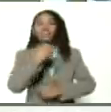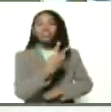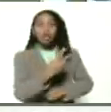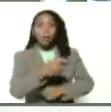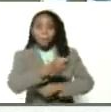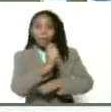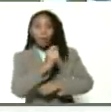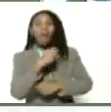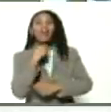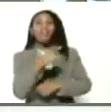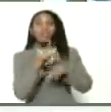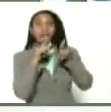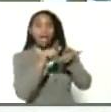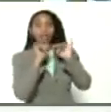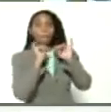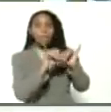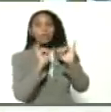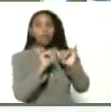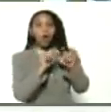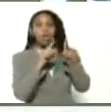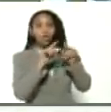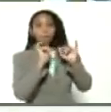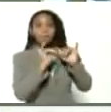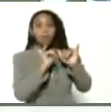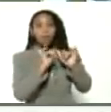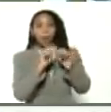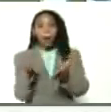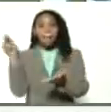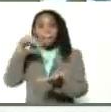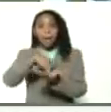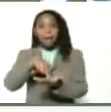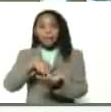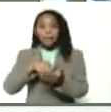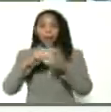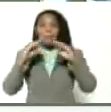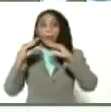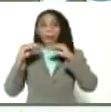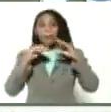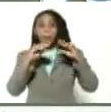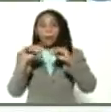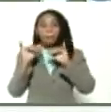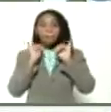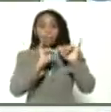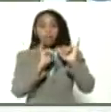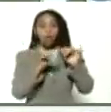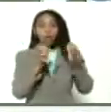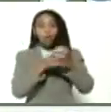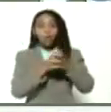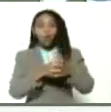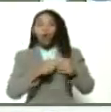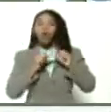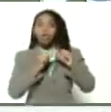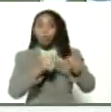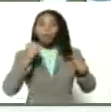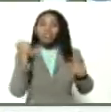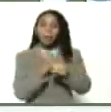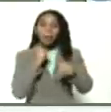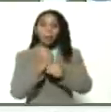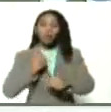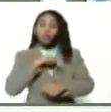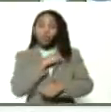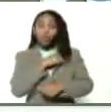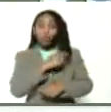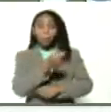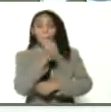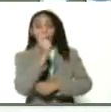que sean la voz de ellos mismos, ellos mismos van a pararse y van a hablar por su mismo sector, presidente, seguimos trabajando y nosotros como